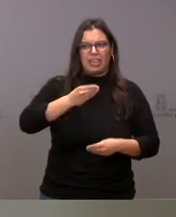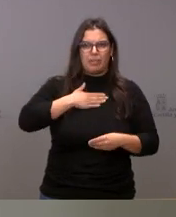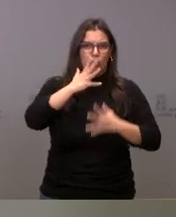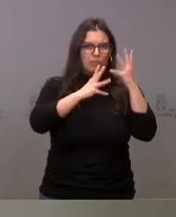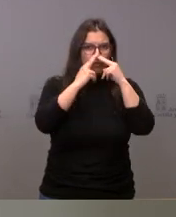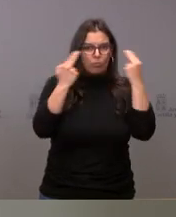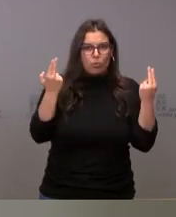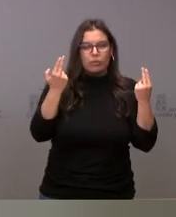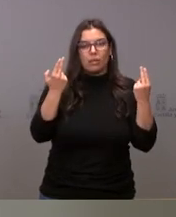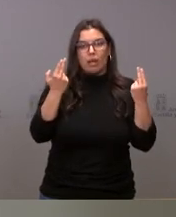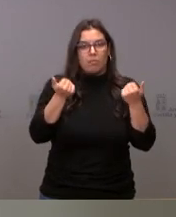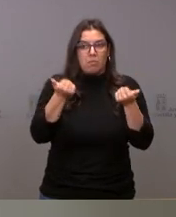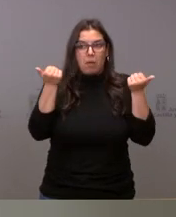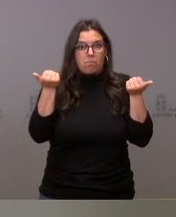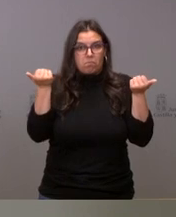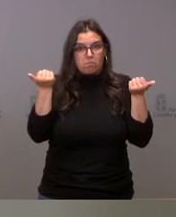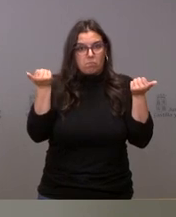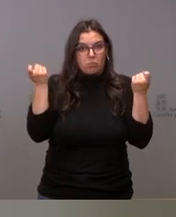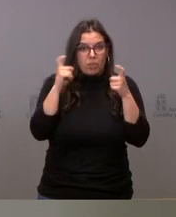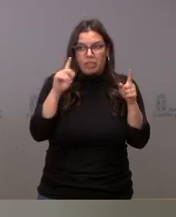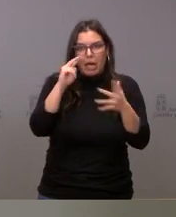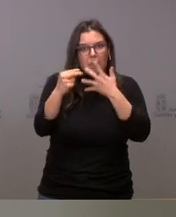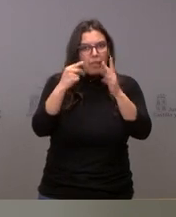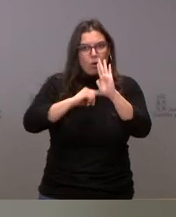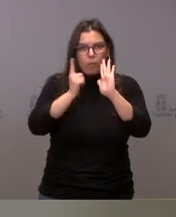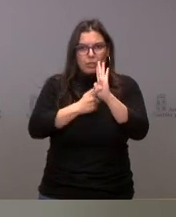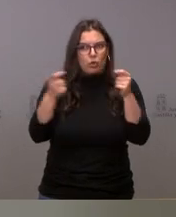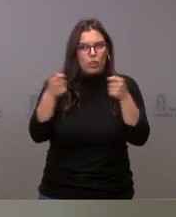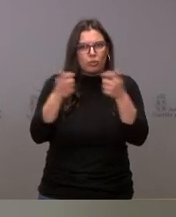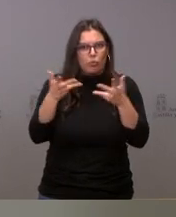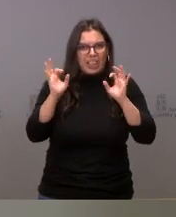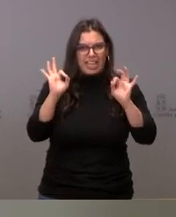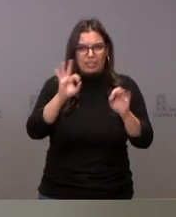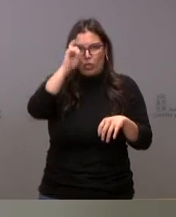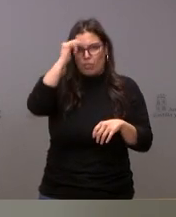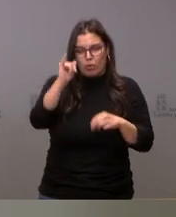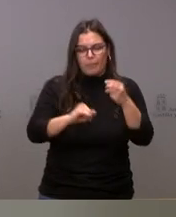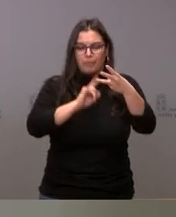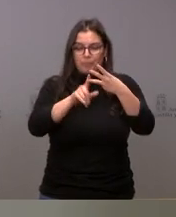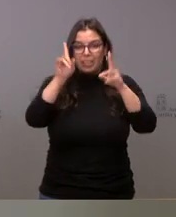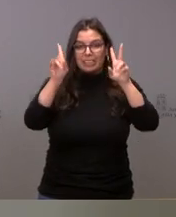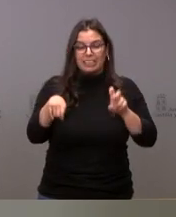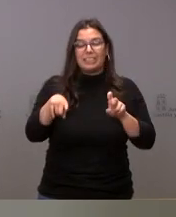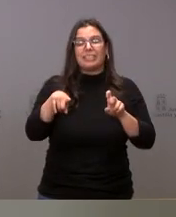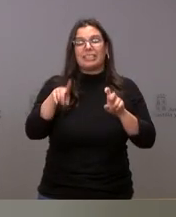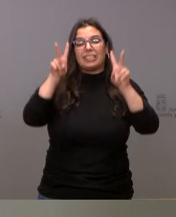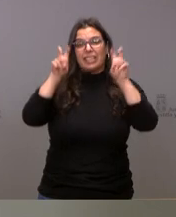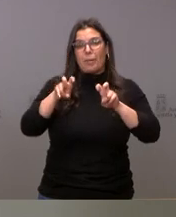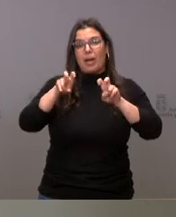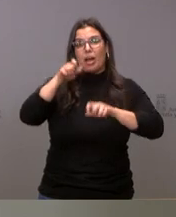bueno, no tengo más que decir. Hay la total transparencia en esa contratación de urgencia. Y, cuanto al concurso de traslados, pues sí, efectivamente.